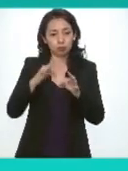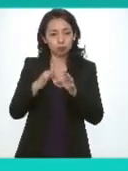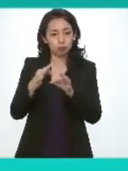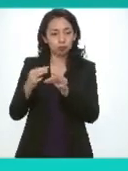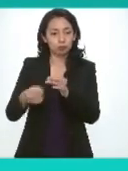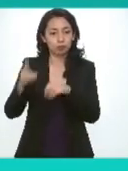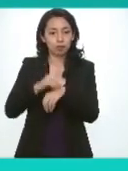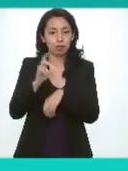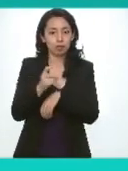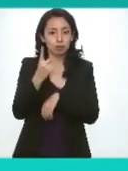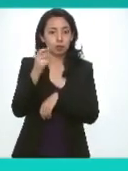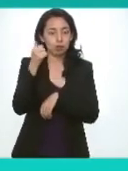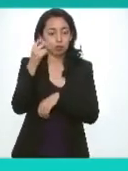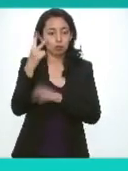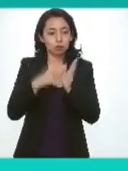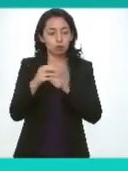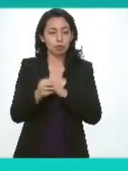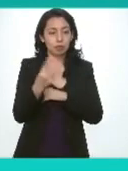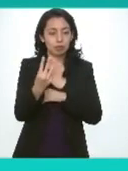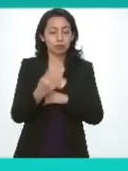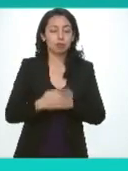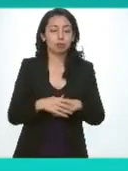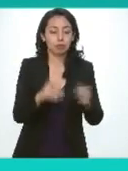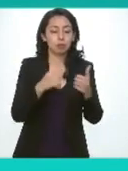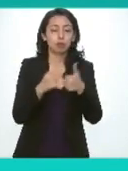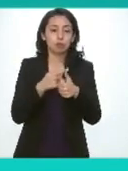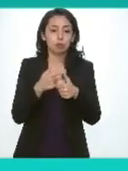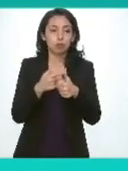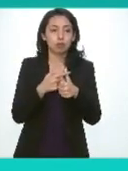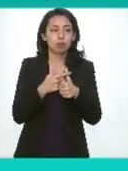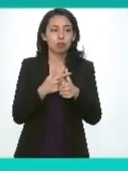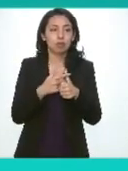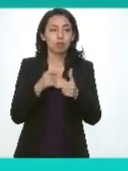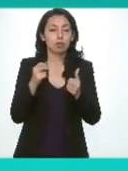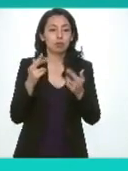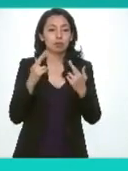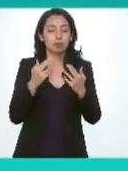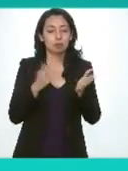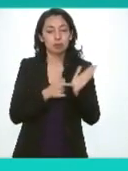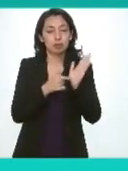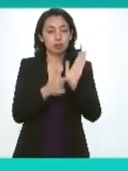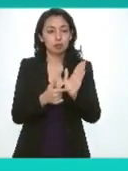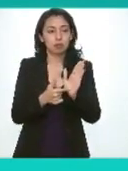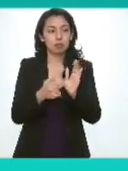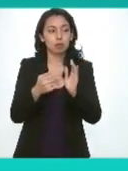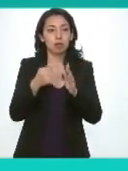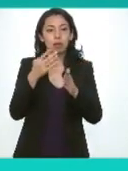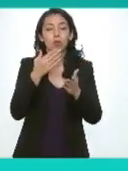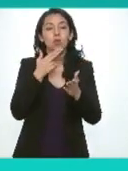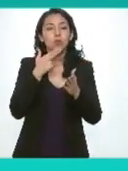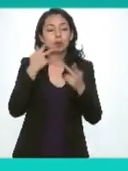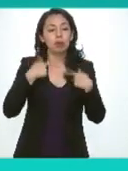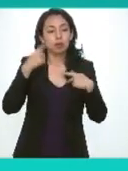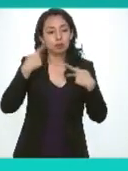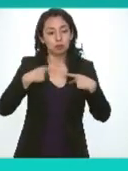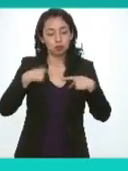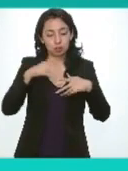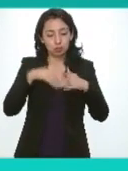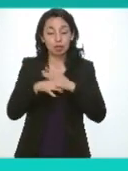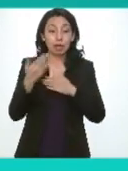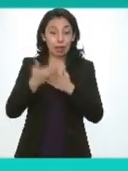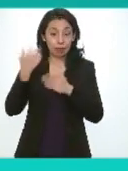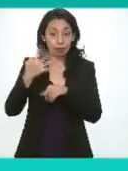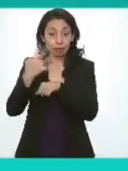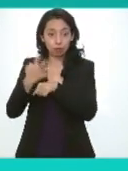treinta y uno de agosto del dos mil veintitrés El punto seis sería la presentación del manual del lenguaje ciudadano mismo que fue aprobada en la cuarta